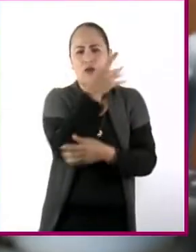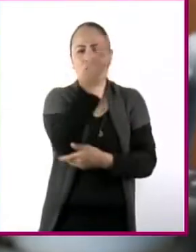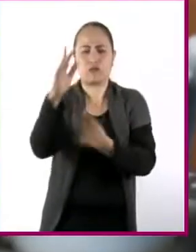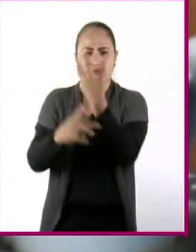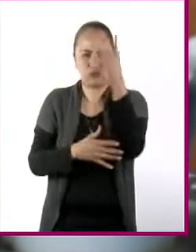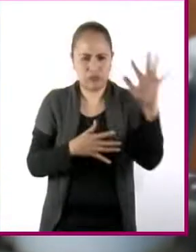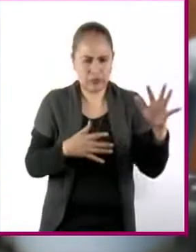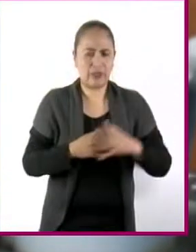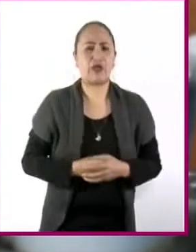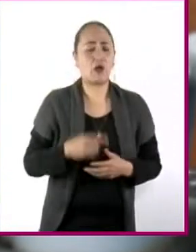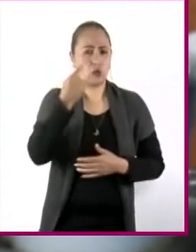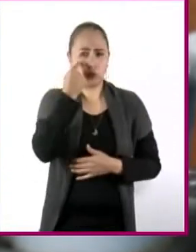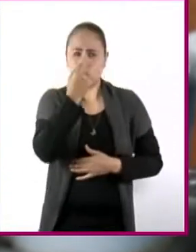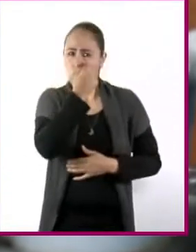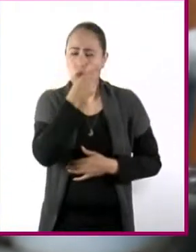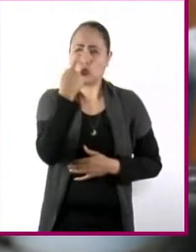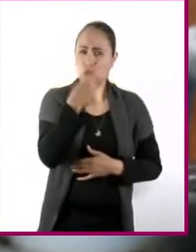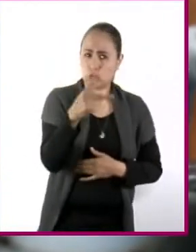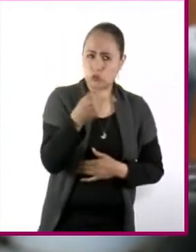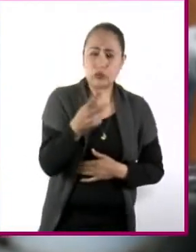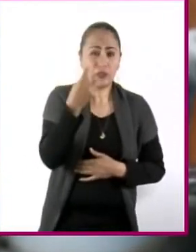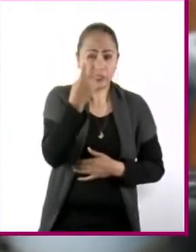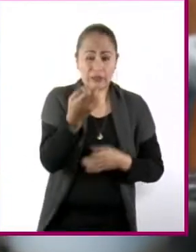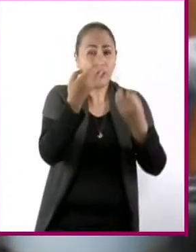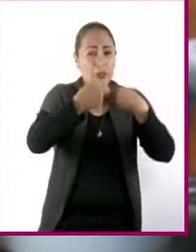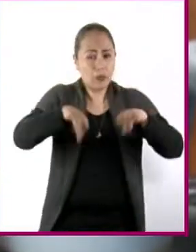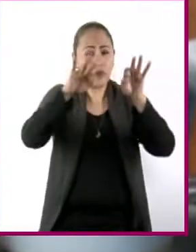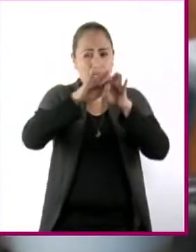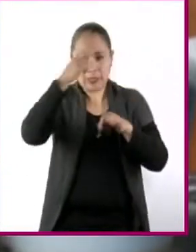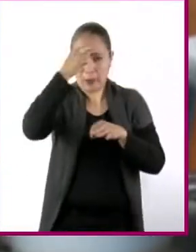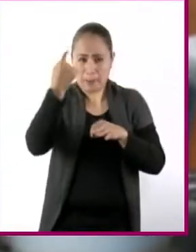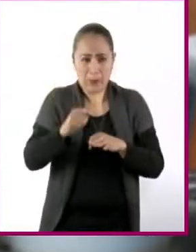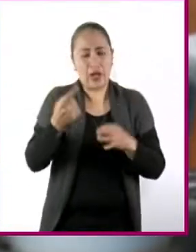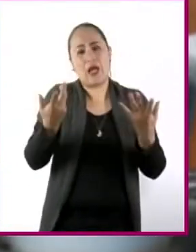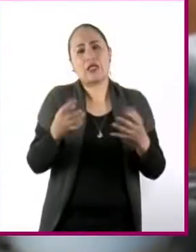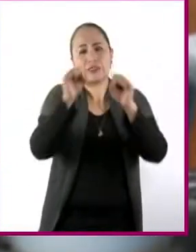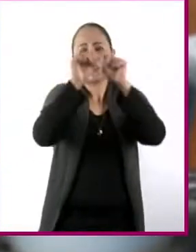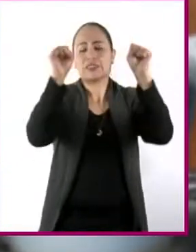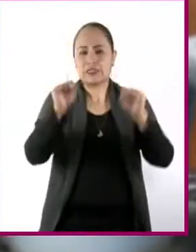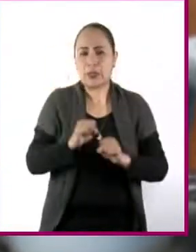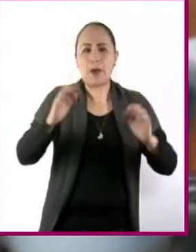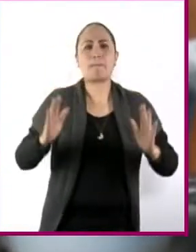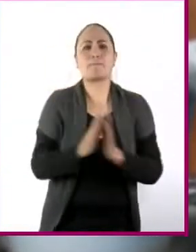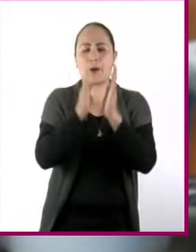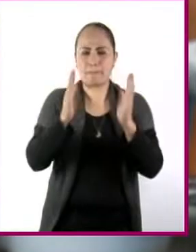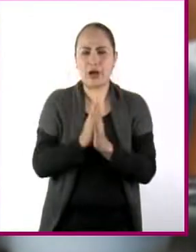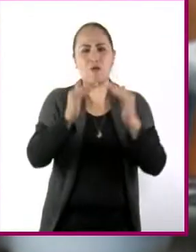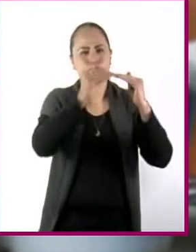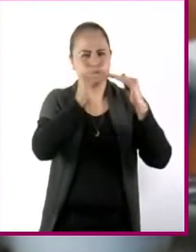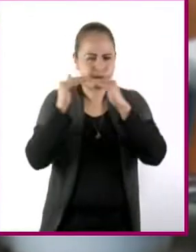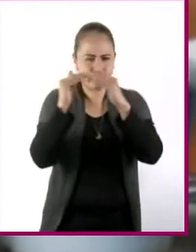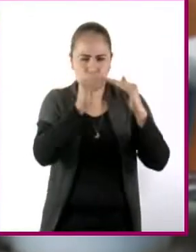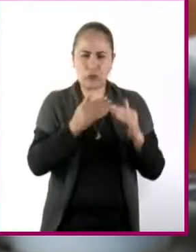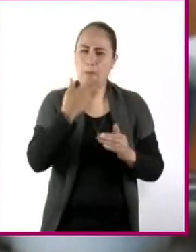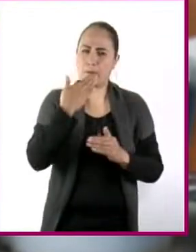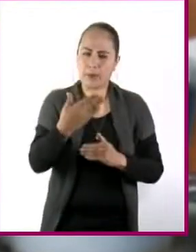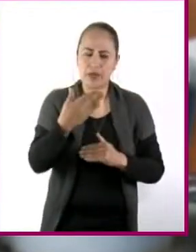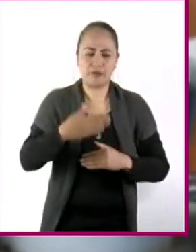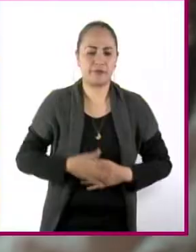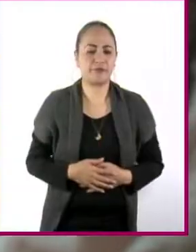perspectiva de la juventud es indispensable para la construcción de un sistema democrático, pleno y saludable.